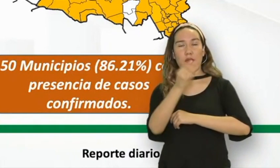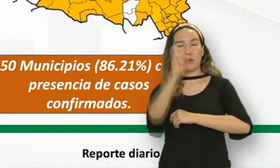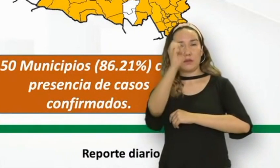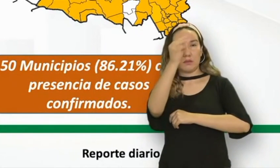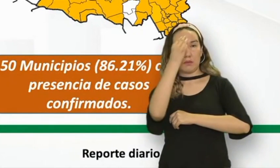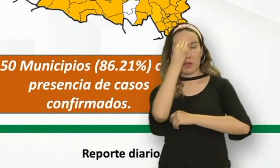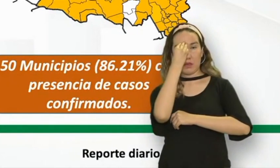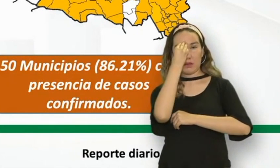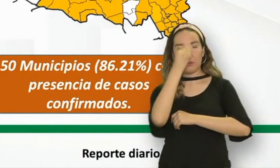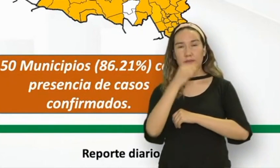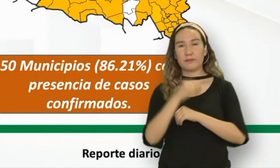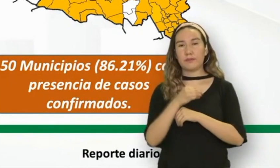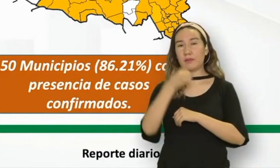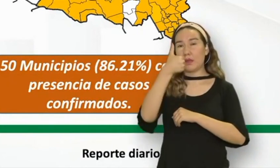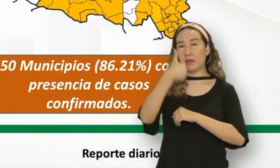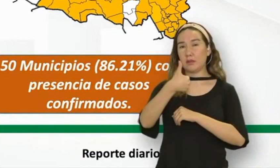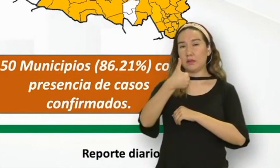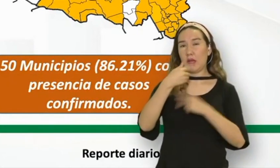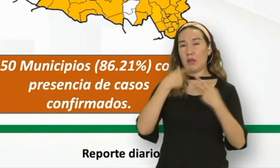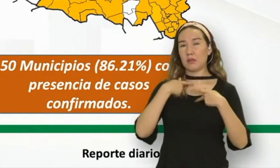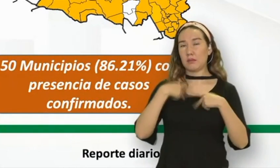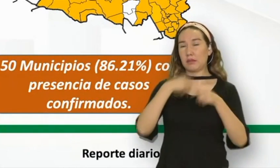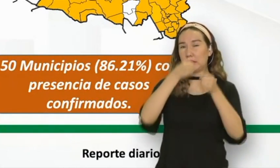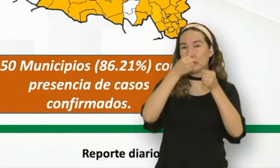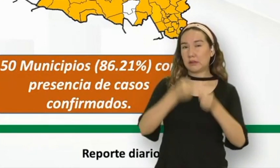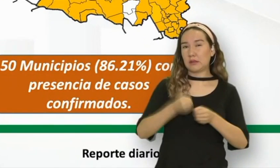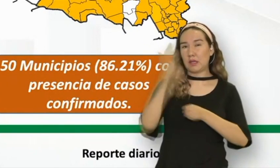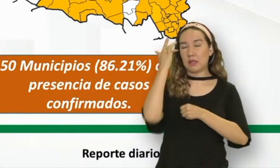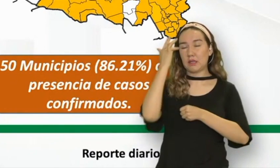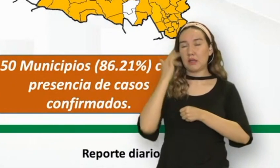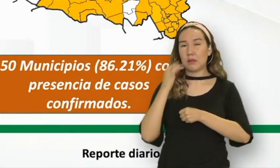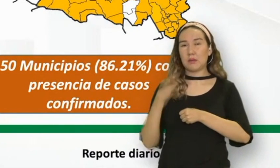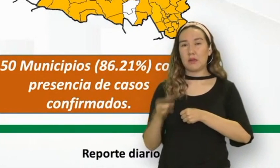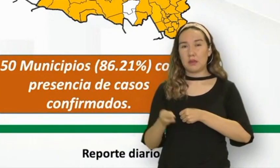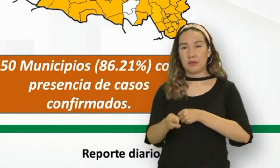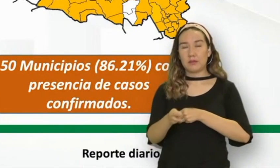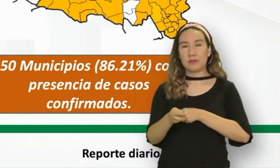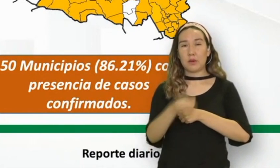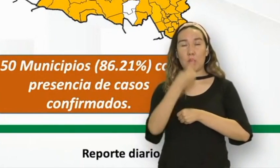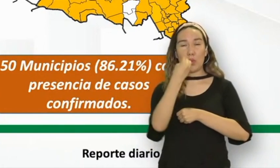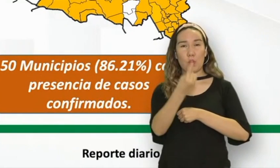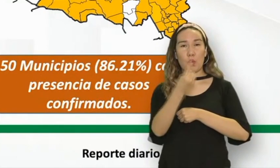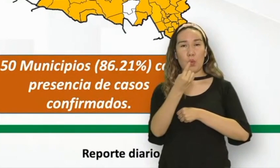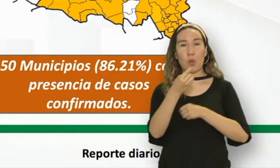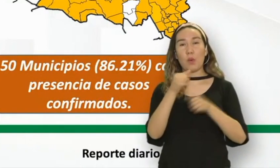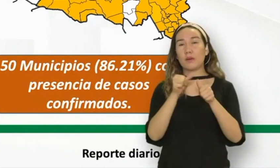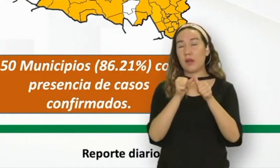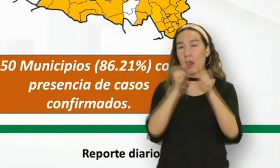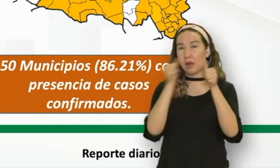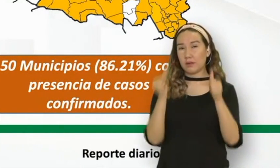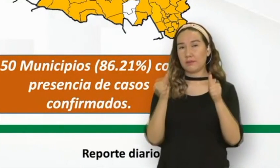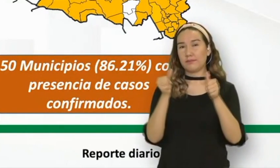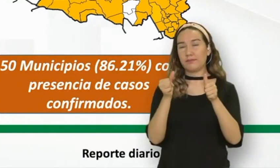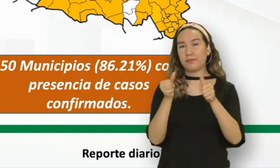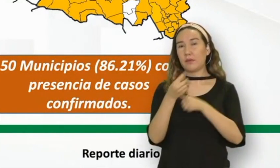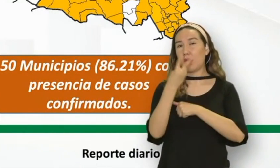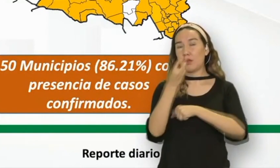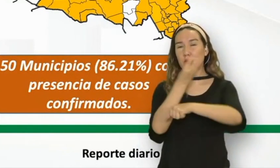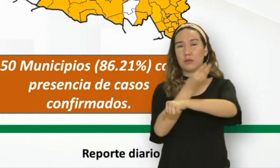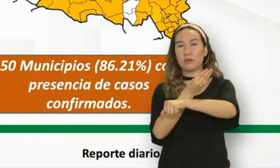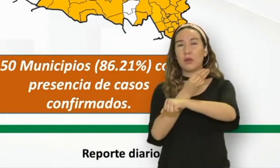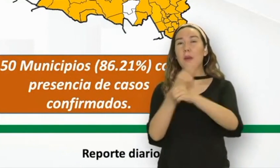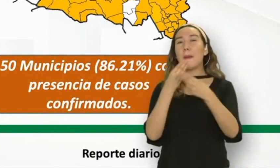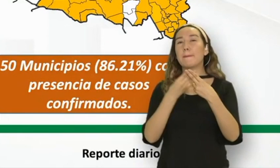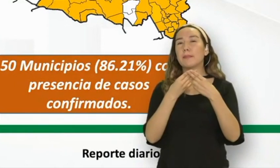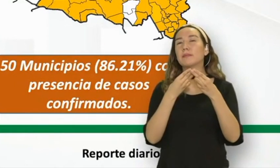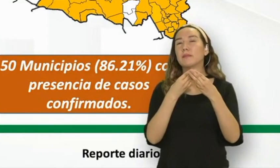3 en Matehuala, tenemos 6 personas confirmadas en Santa María del Río, una en Agualulco, 2 en Mezquitíc,